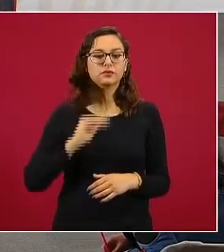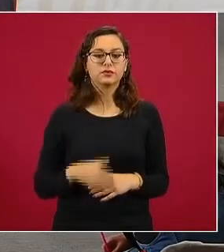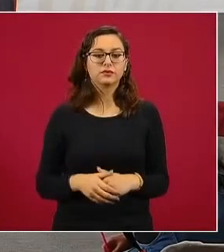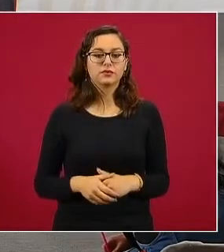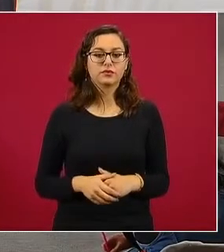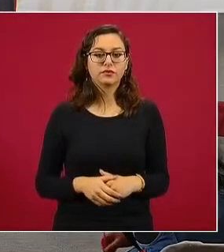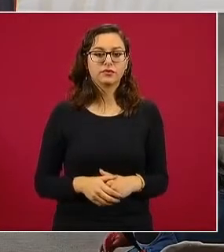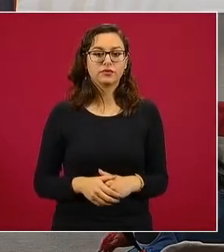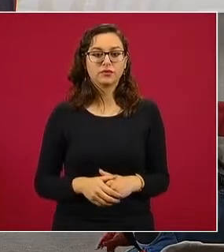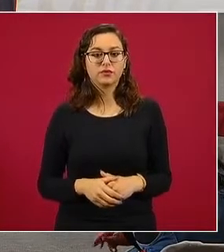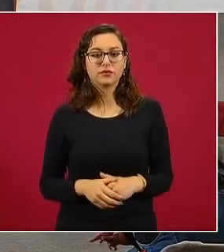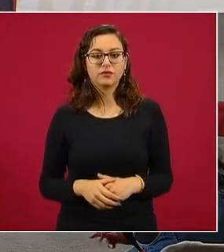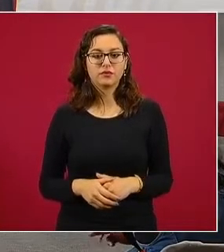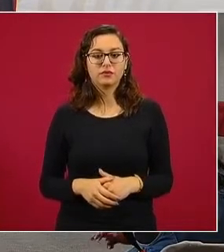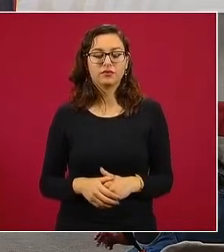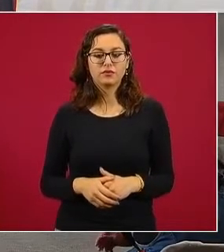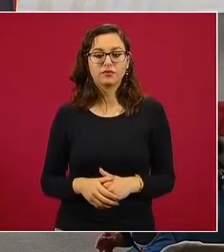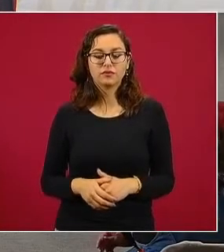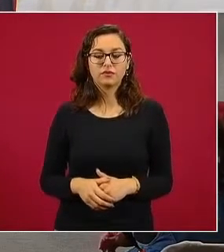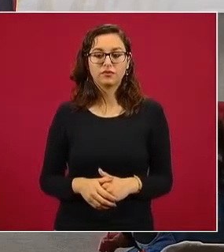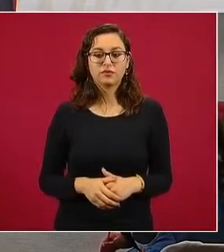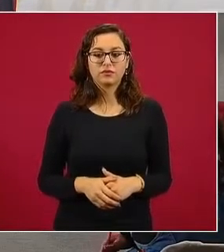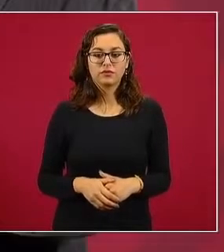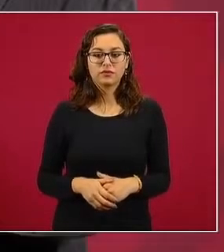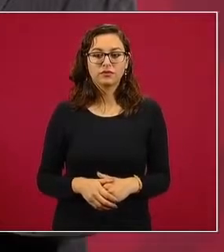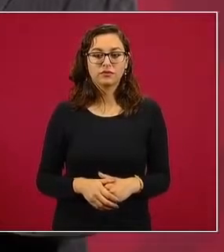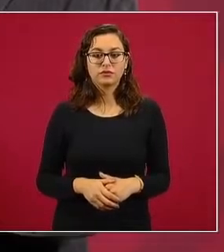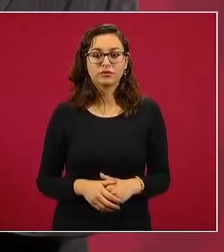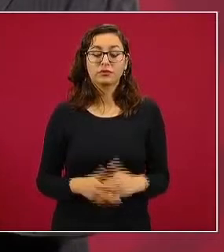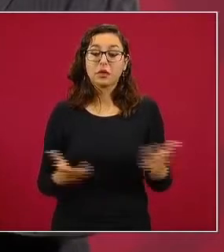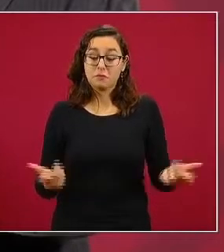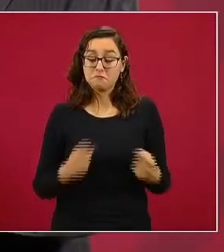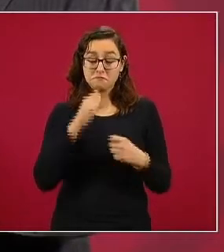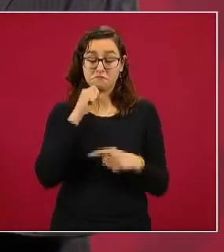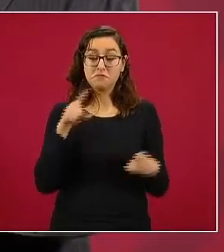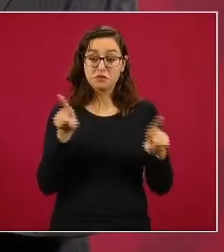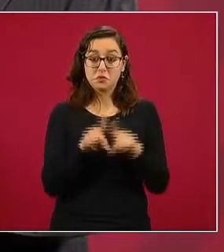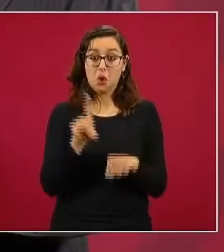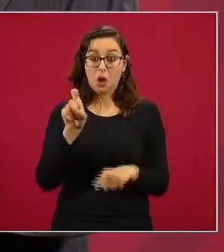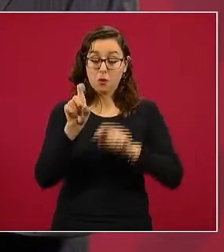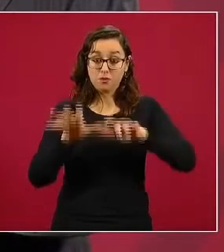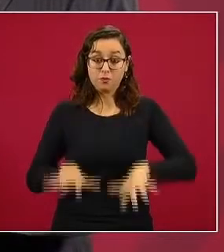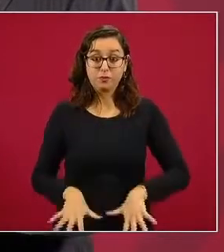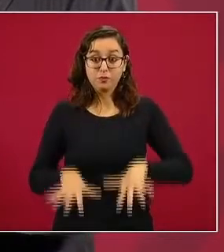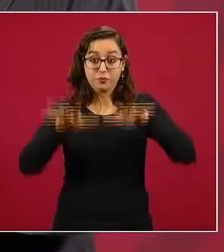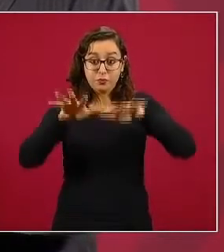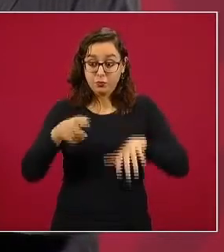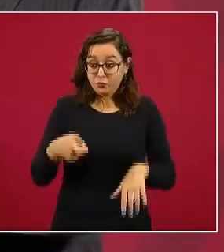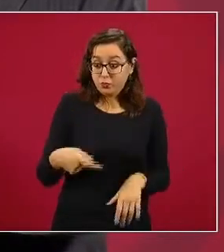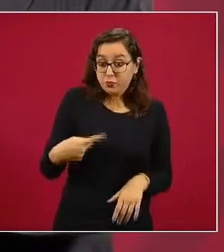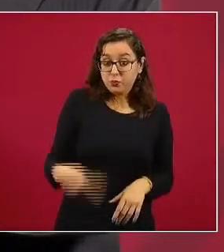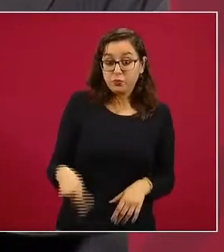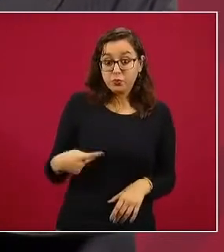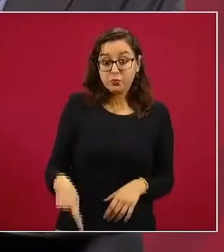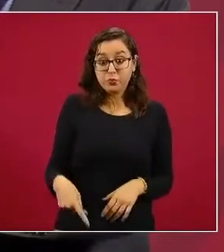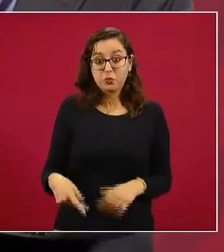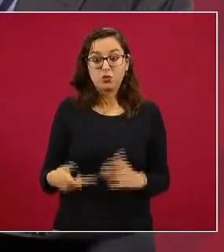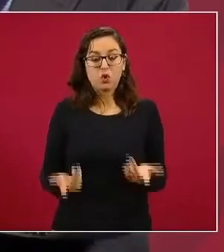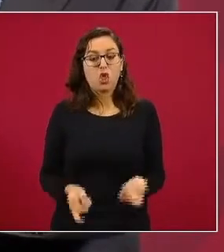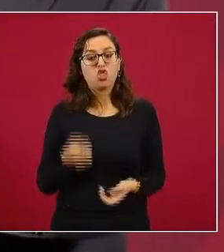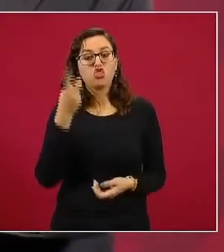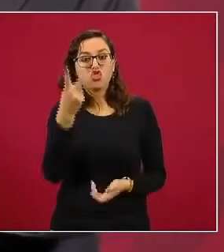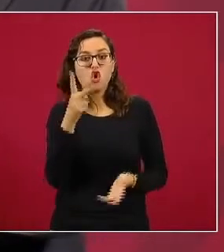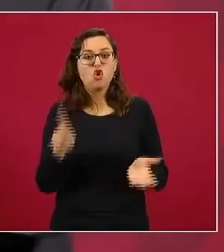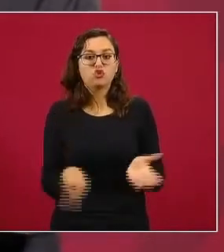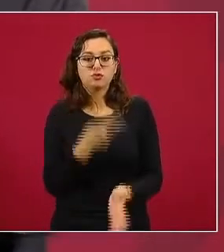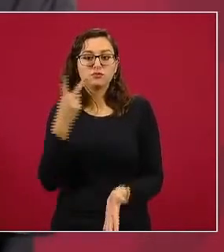de presas que están en territorio nuestro de entregar hasta dos veces el agua